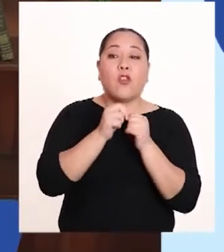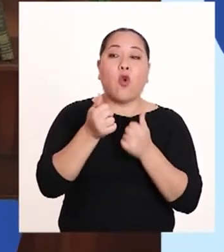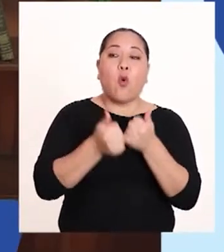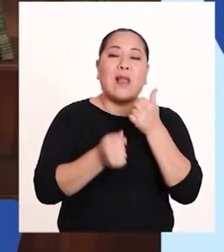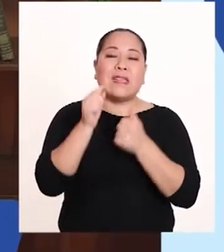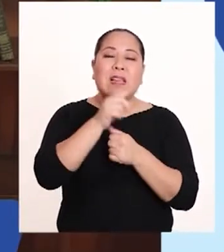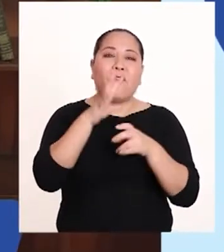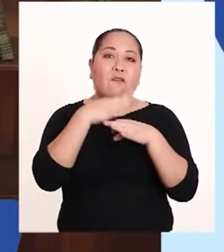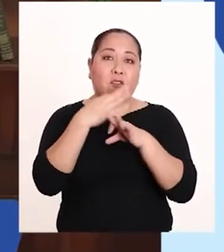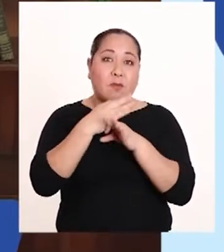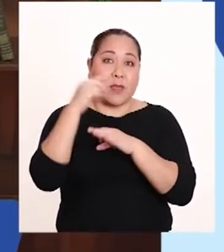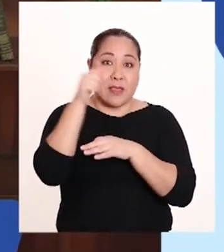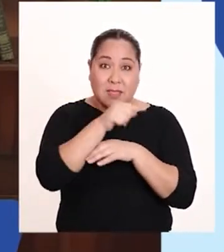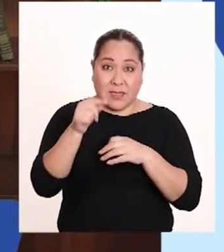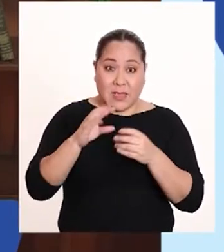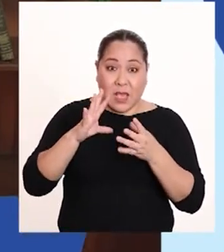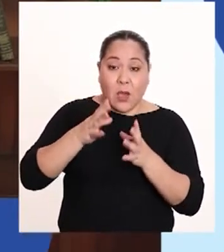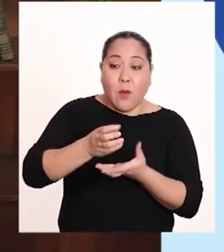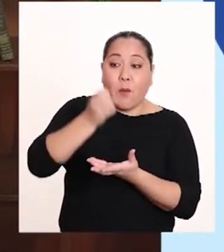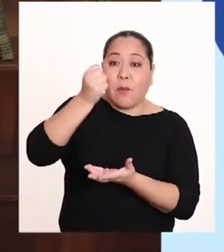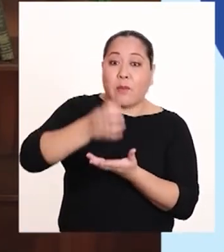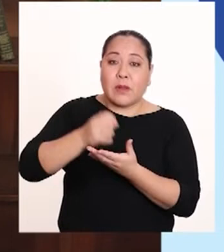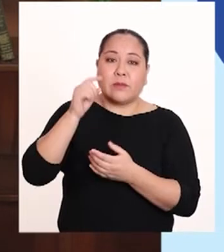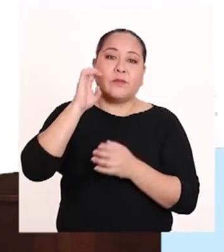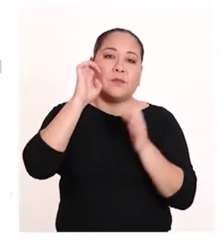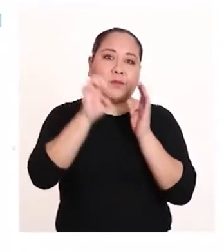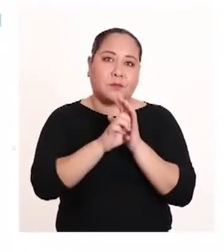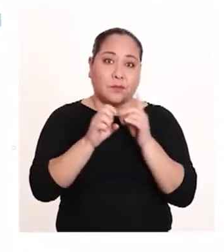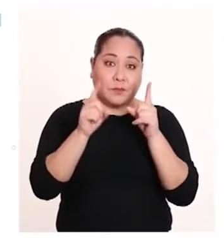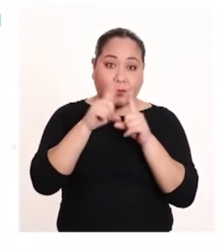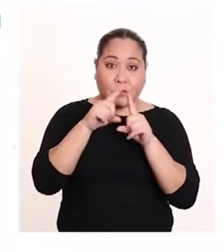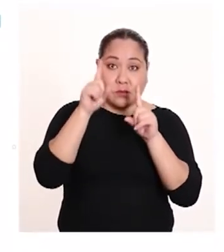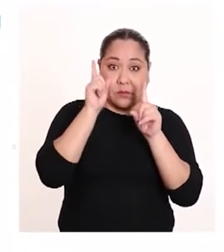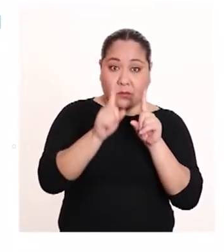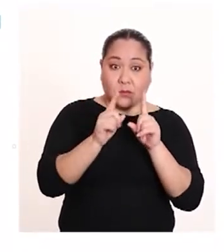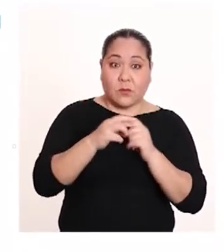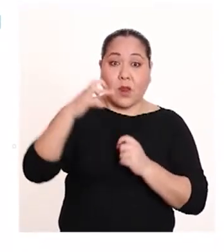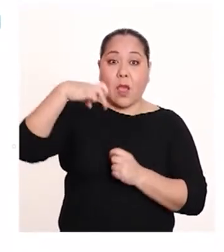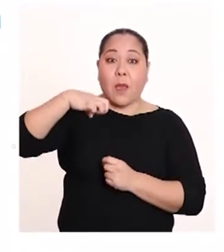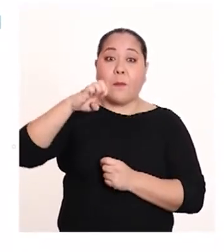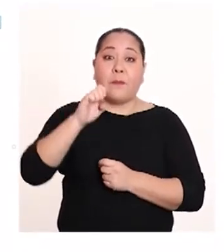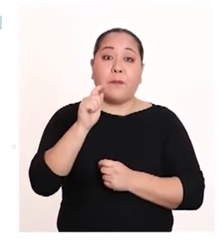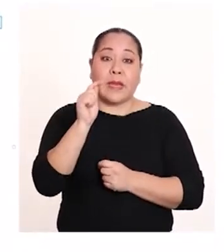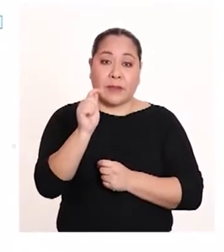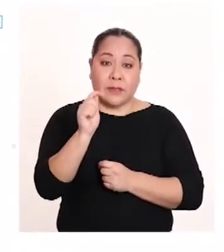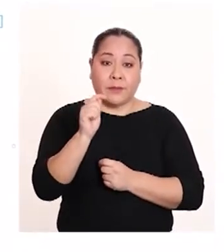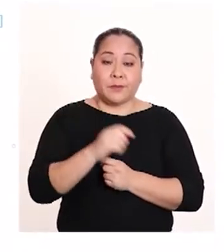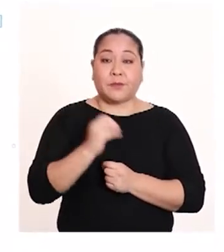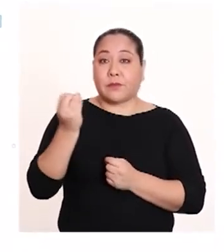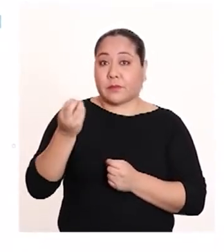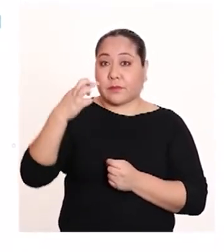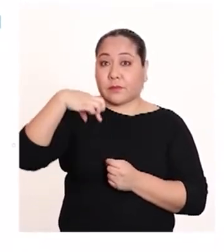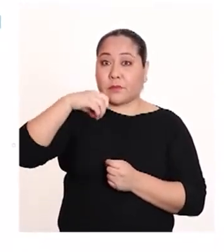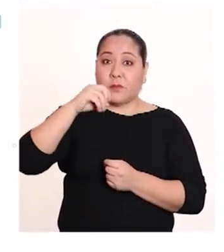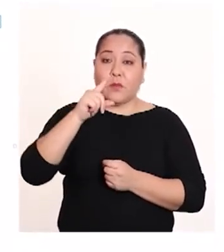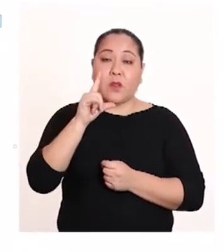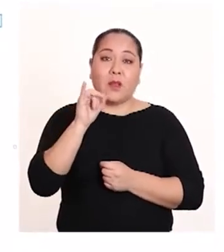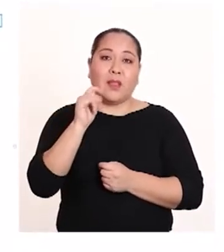tipo de plástico del cual están fabricados. Ejemplos, el 1 es PET o polietileno,